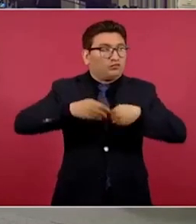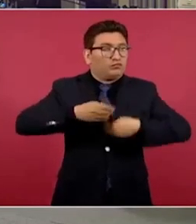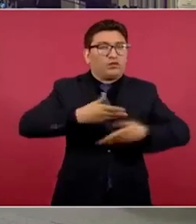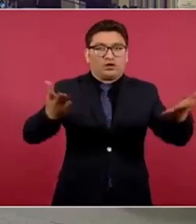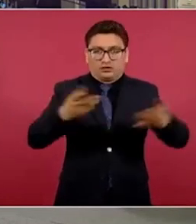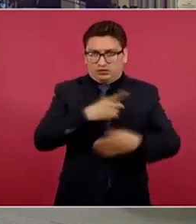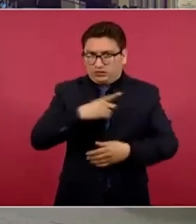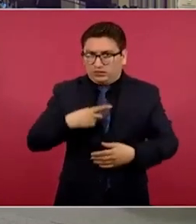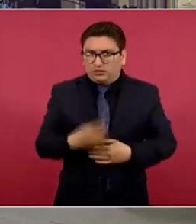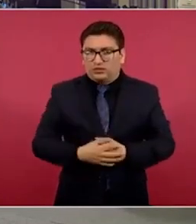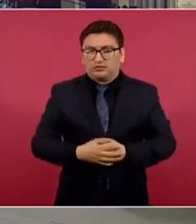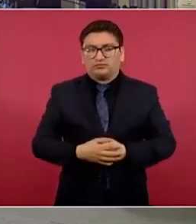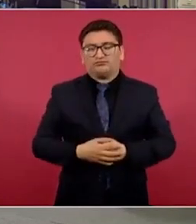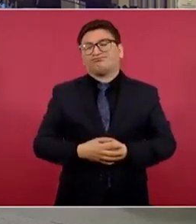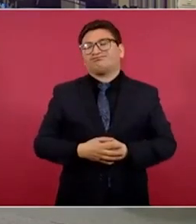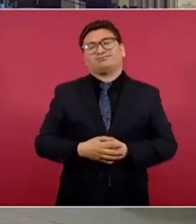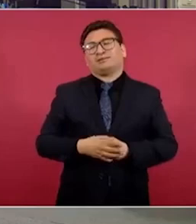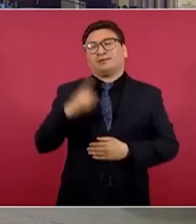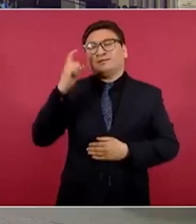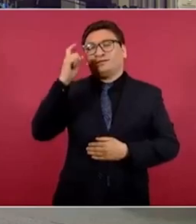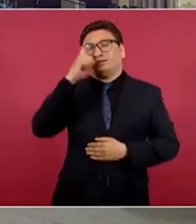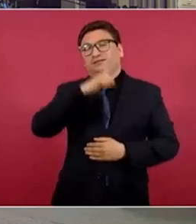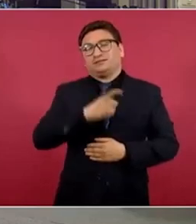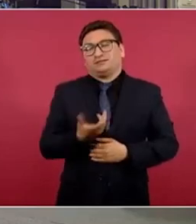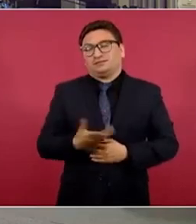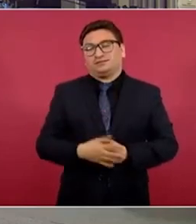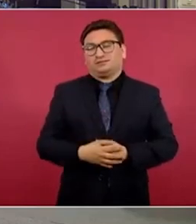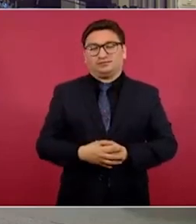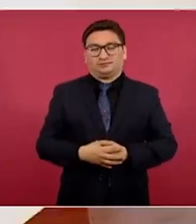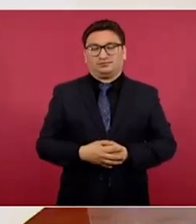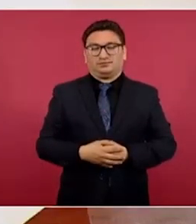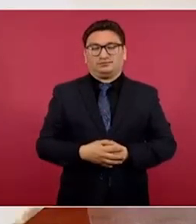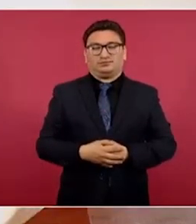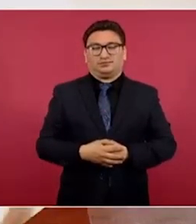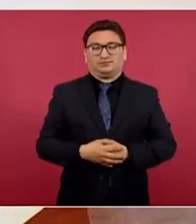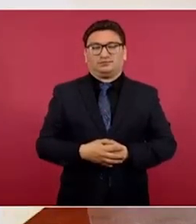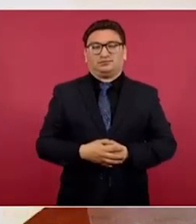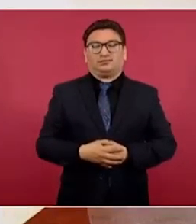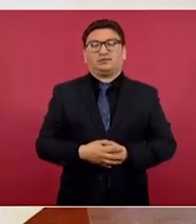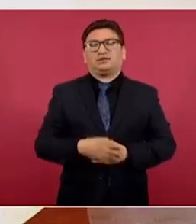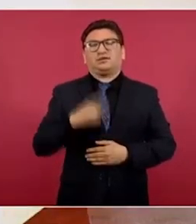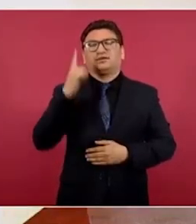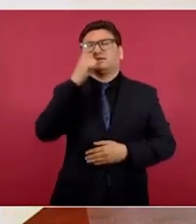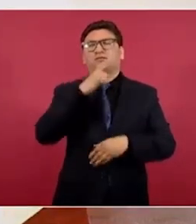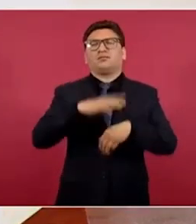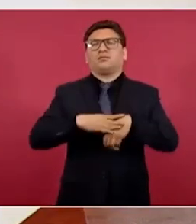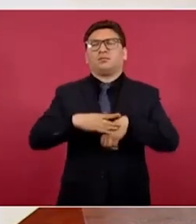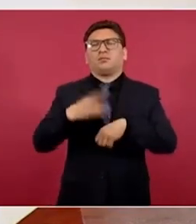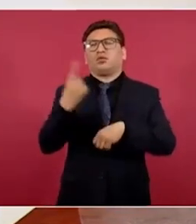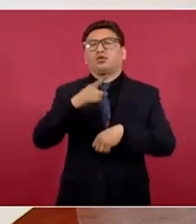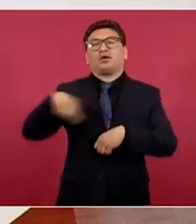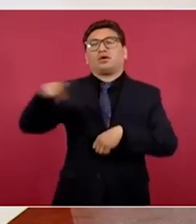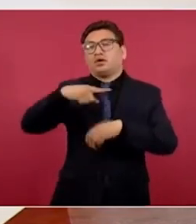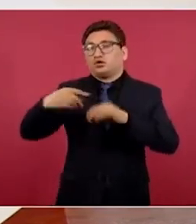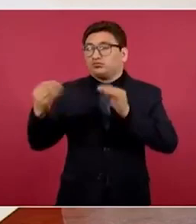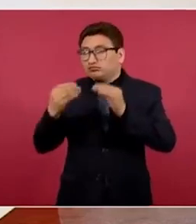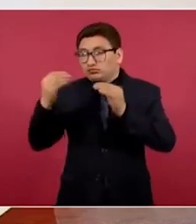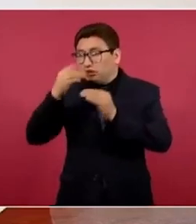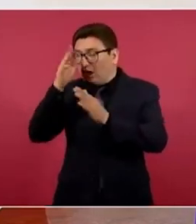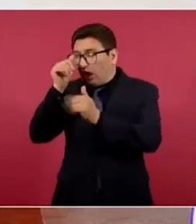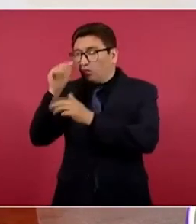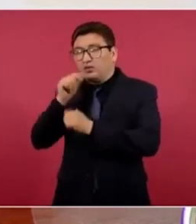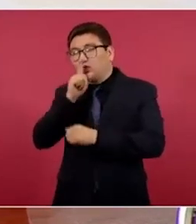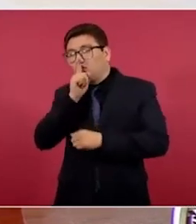Pues es muy difícil, es muy difícil porque hacen acuerdos en oscurito.